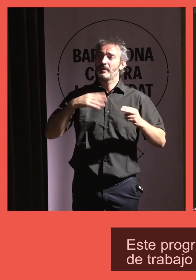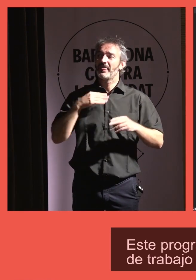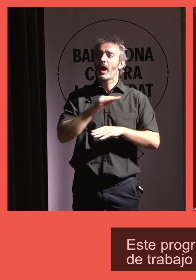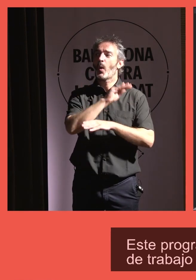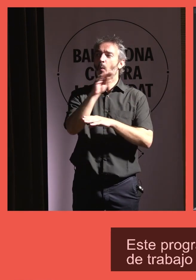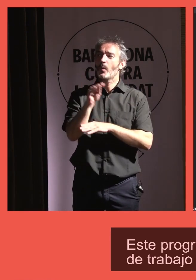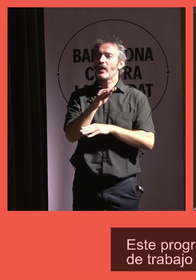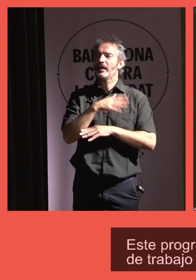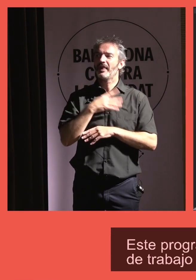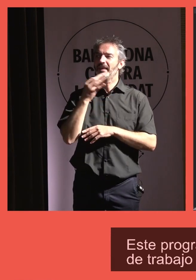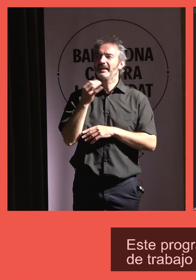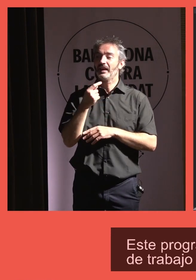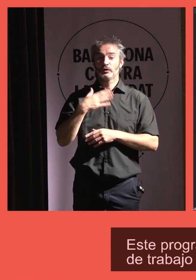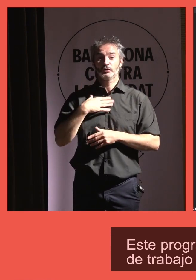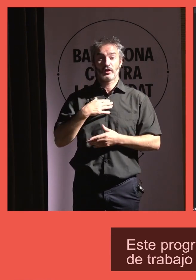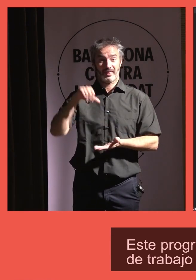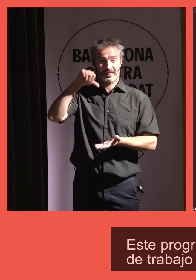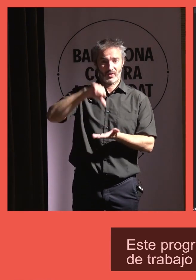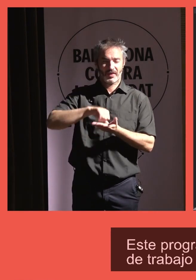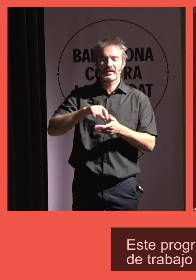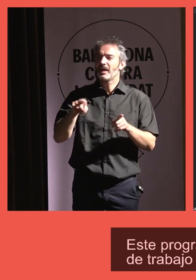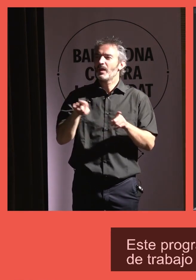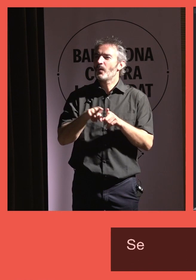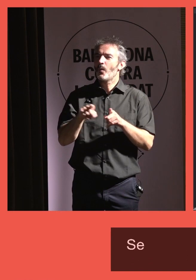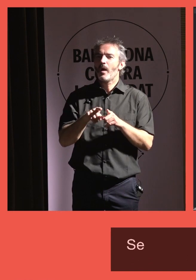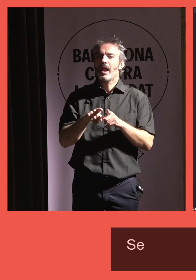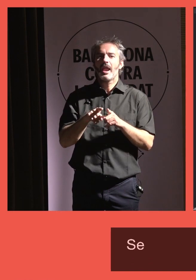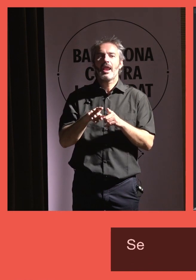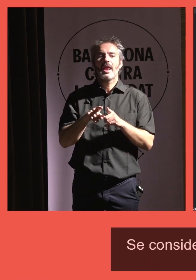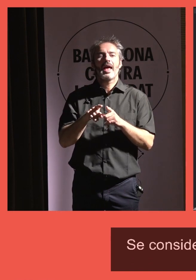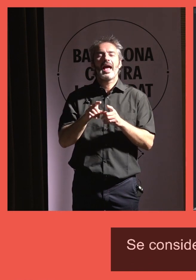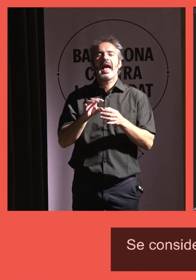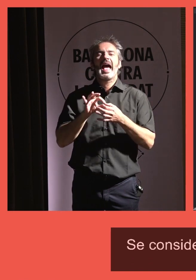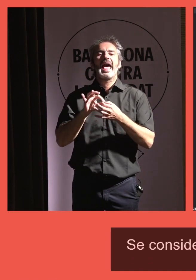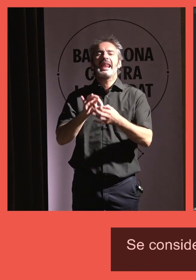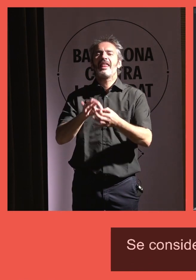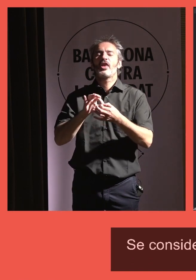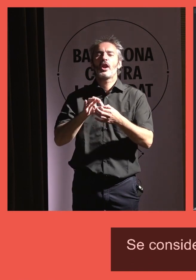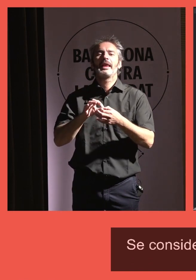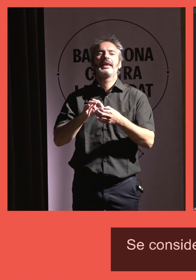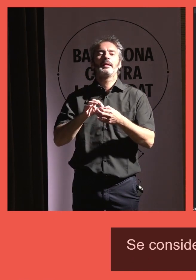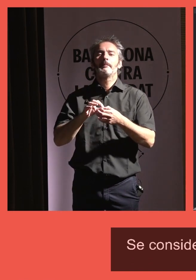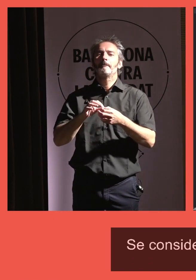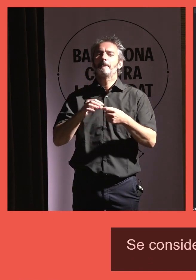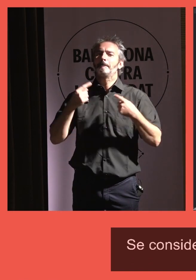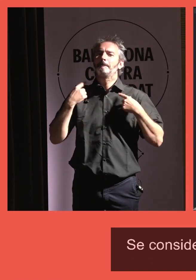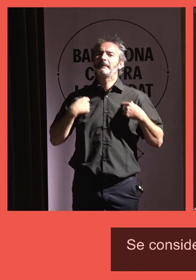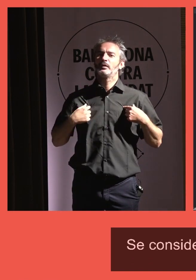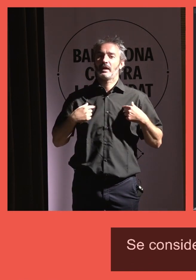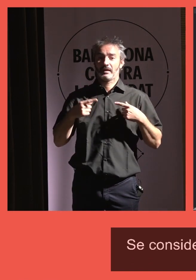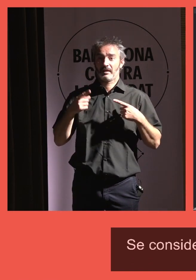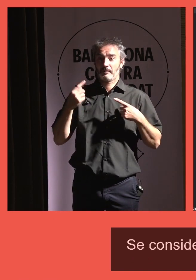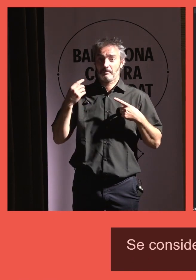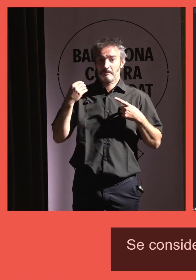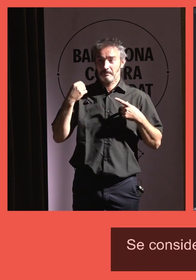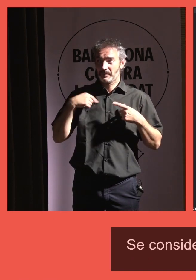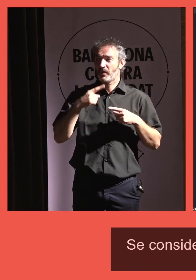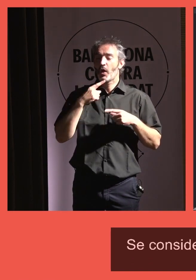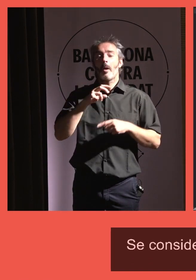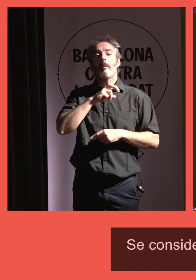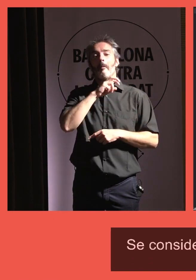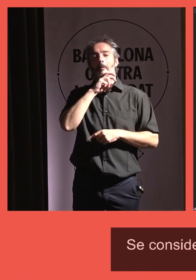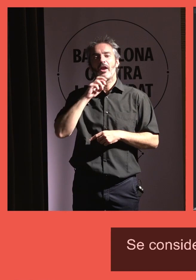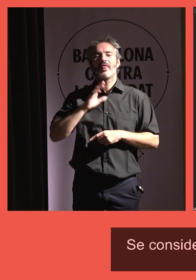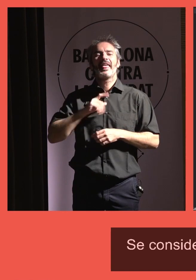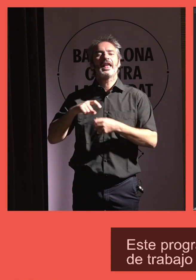cuidado considerar a nuestra ciudad como una de relaciones internacionales bajo el paraguas de los principios y de los valores